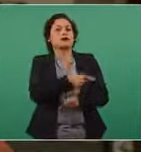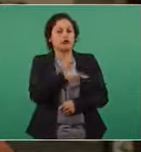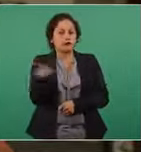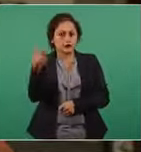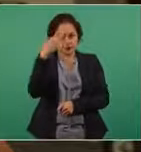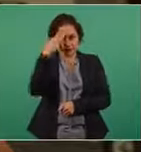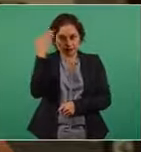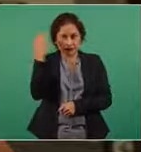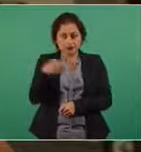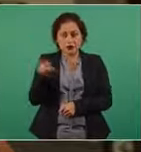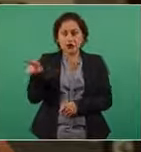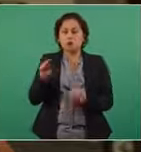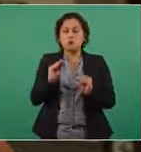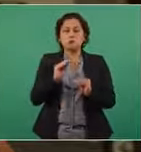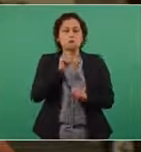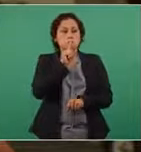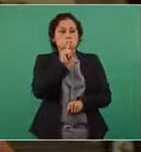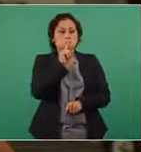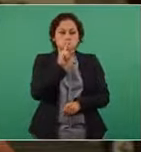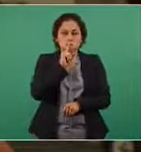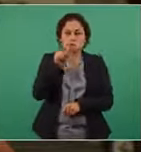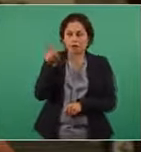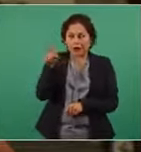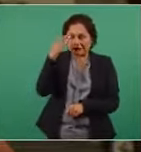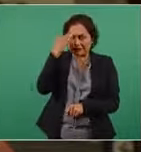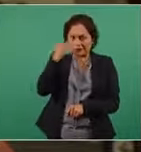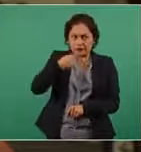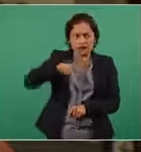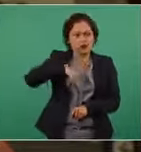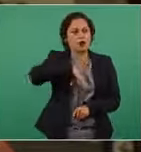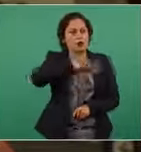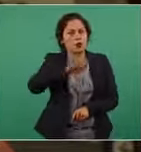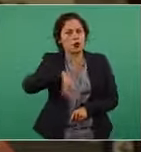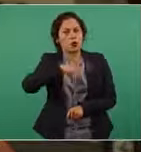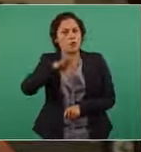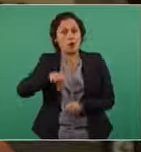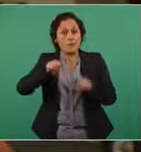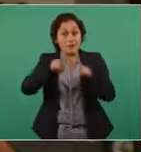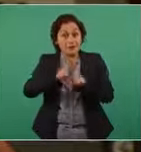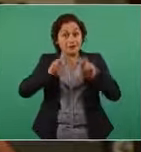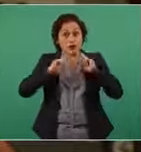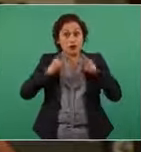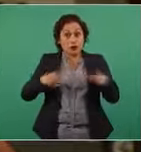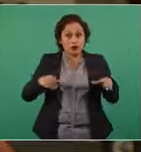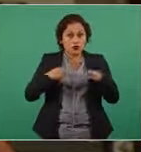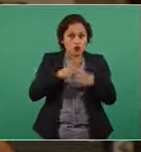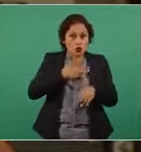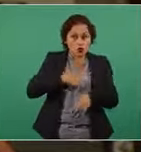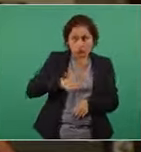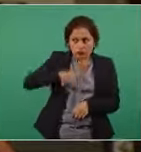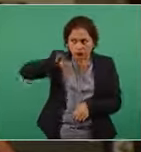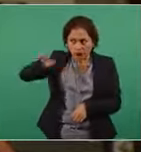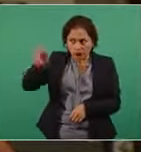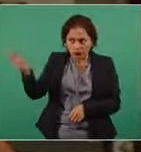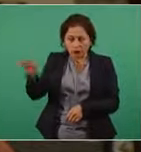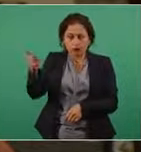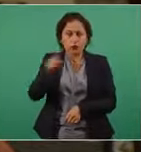y sabiendo que en la mesa de impartición de justicia le había preguntado por ella él nunca dijo nada